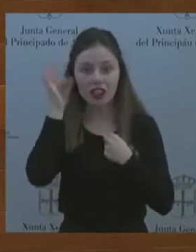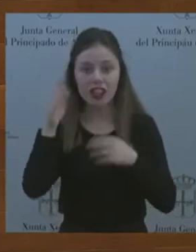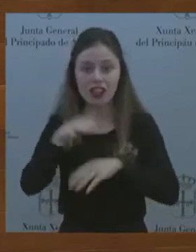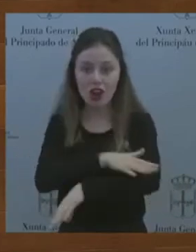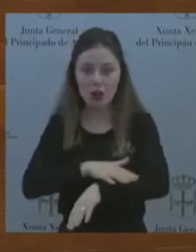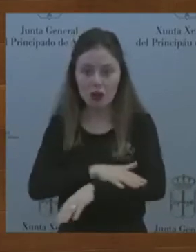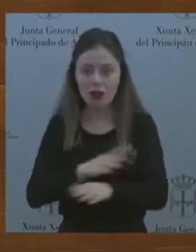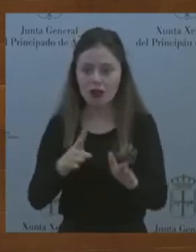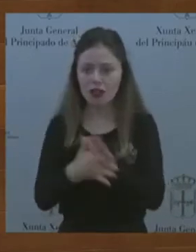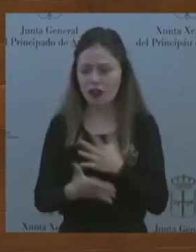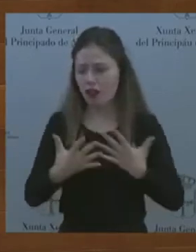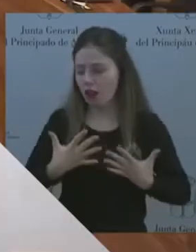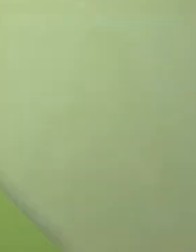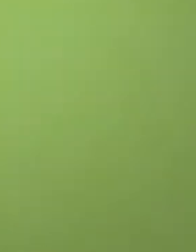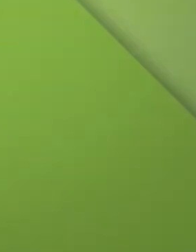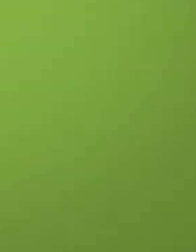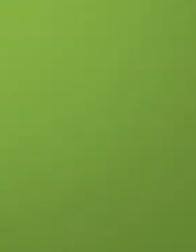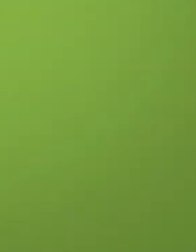falsedad. Muchas gracias.